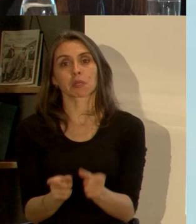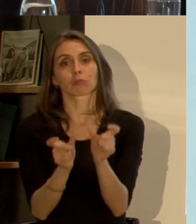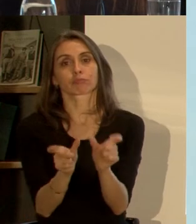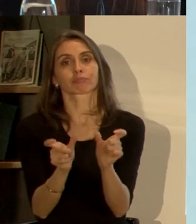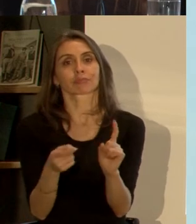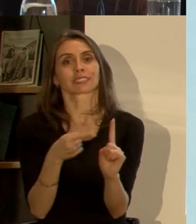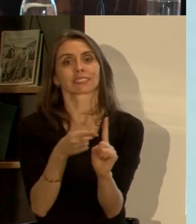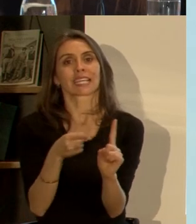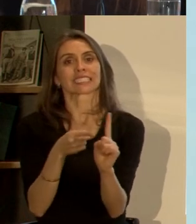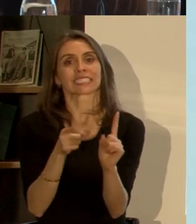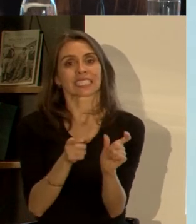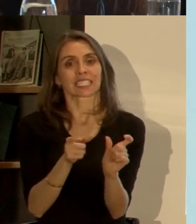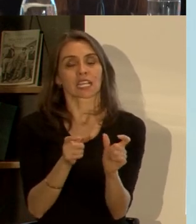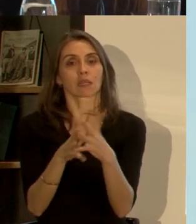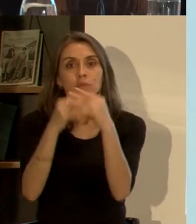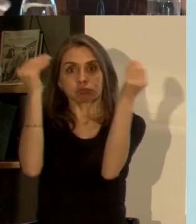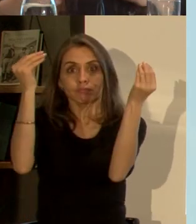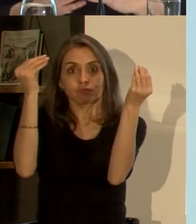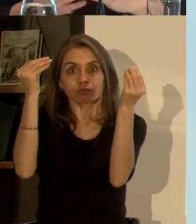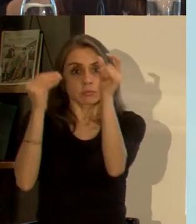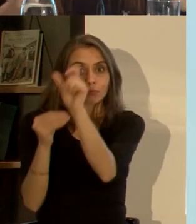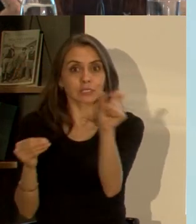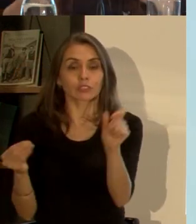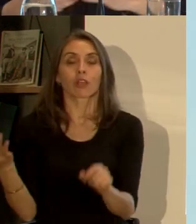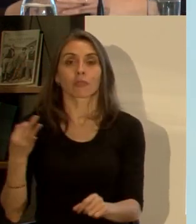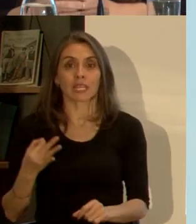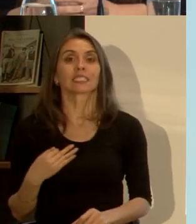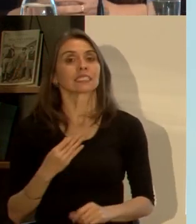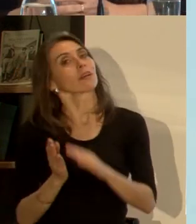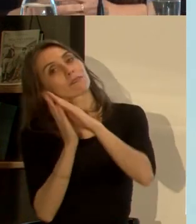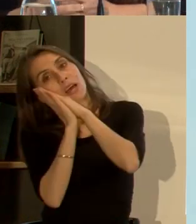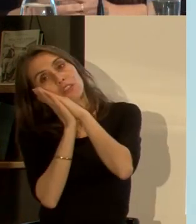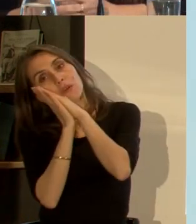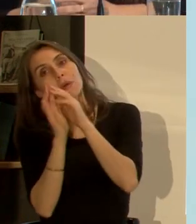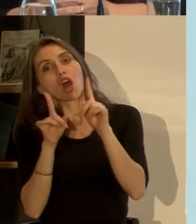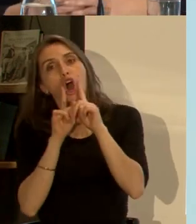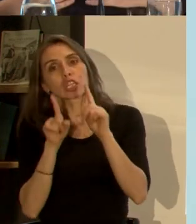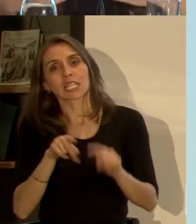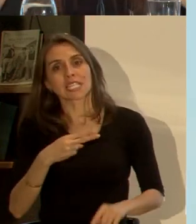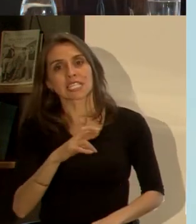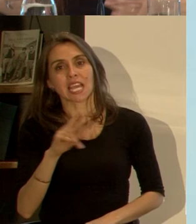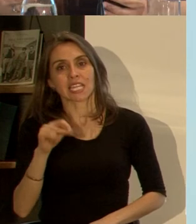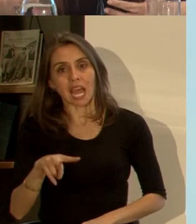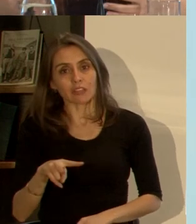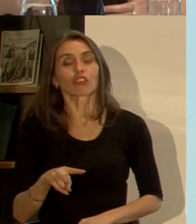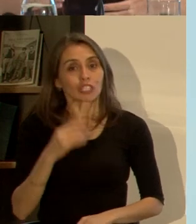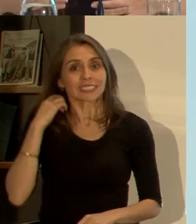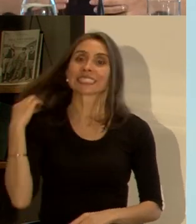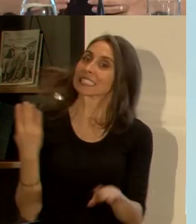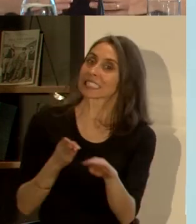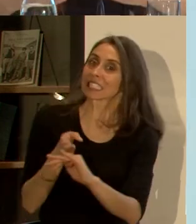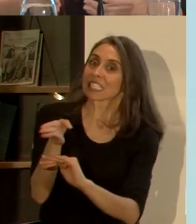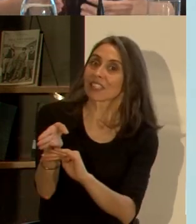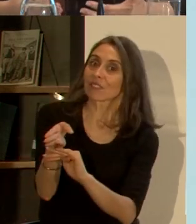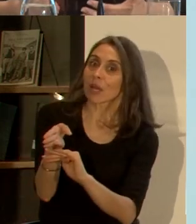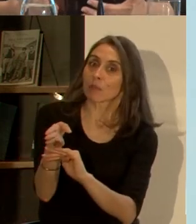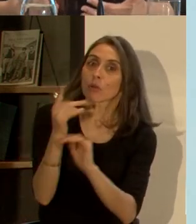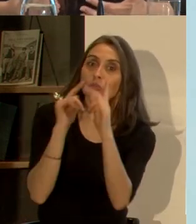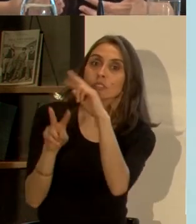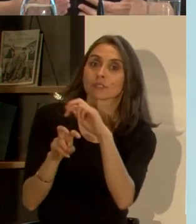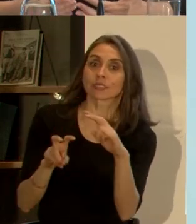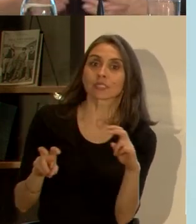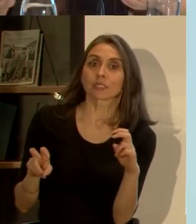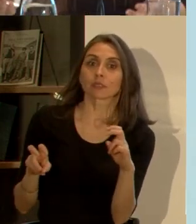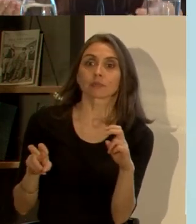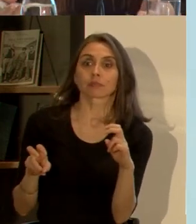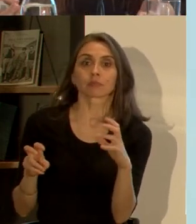seguimiento muchas veces se nos perdían y nos decían vamos a hospedar en el hotel Sheraton y íbamos a hacer la investigación